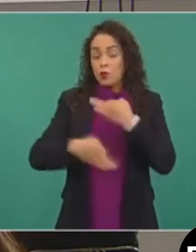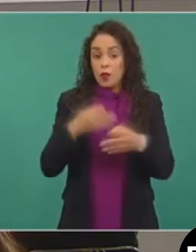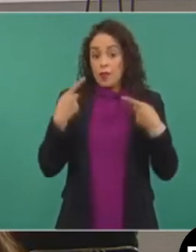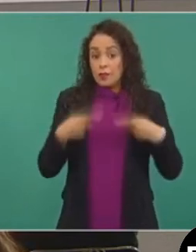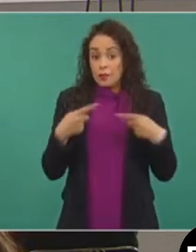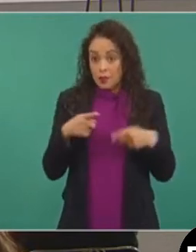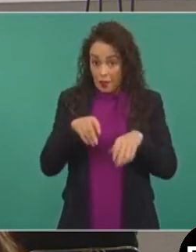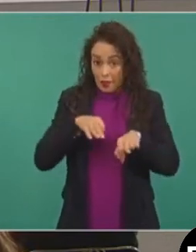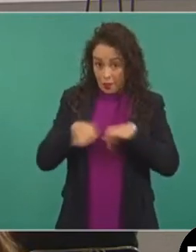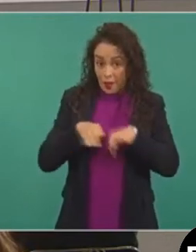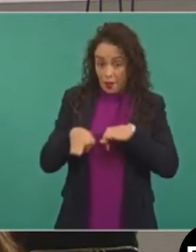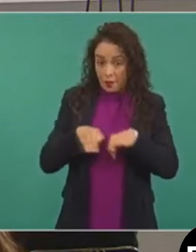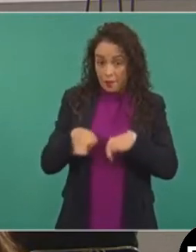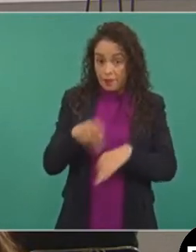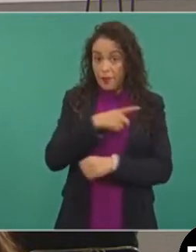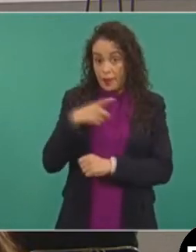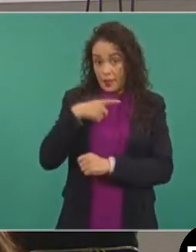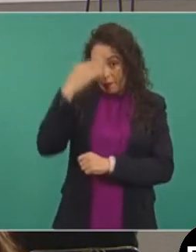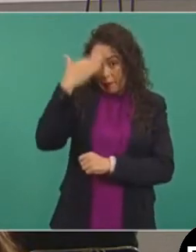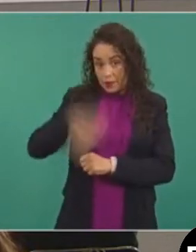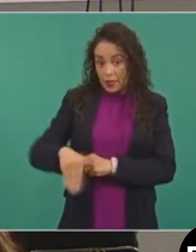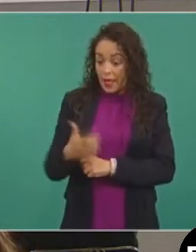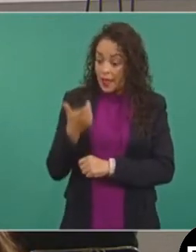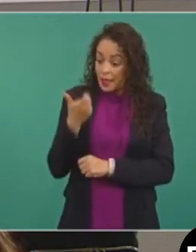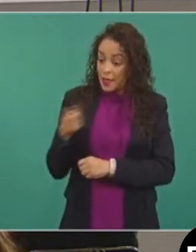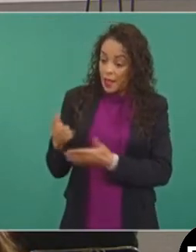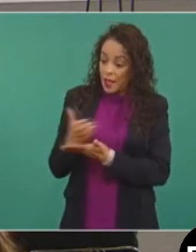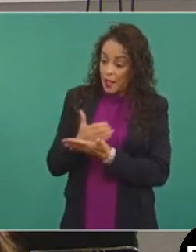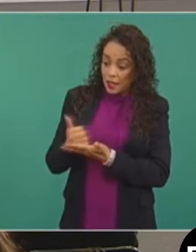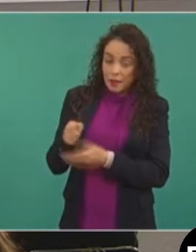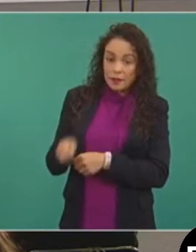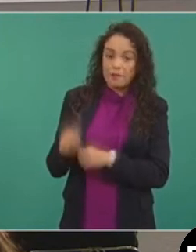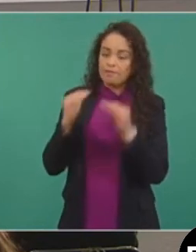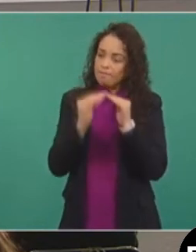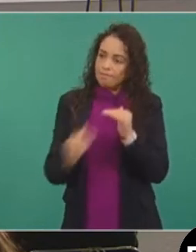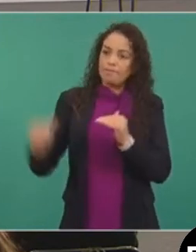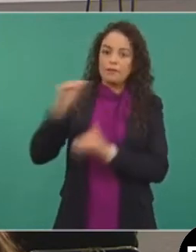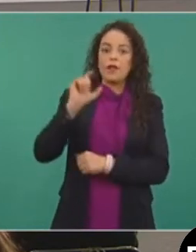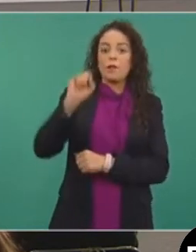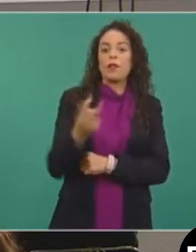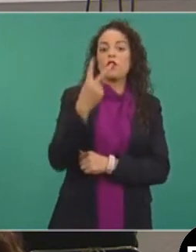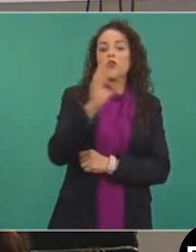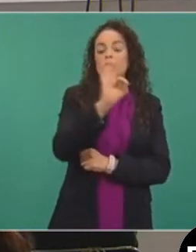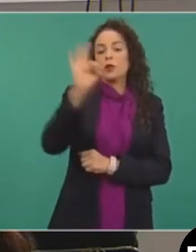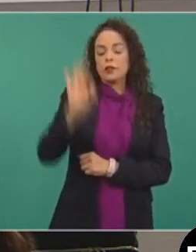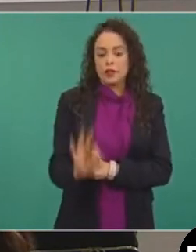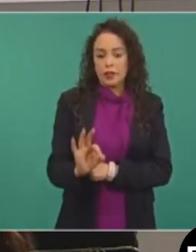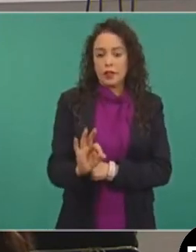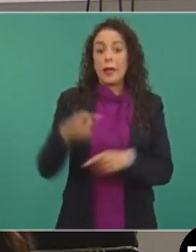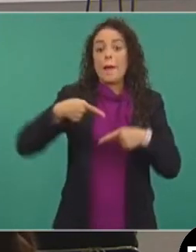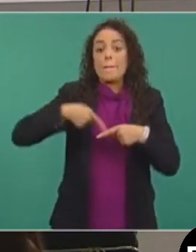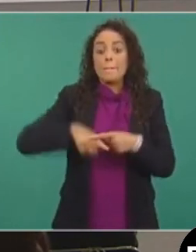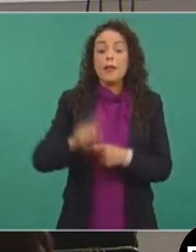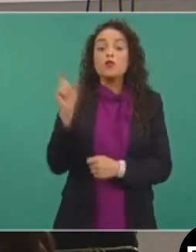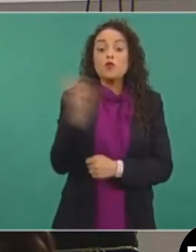sepan que el salario mínimo incrementará este 22 por ciento y que esto aplicará a